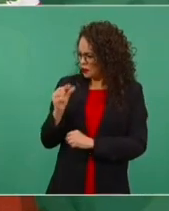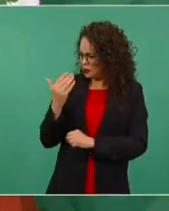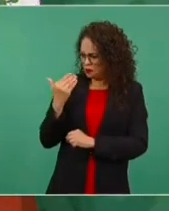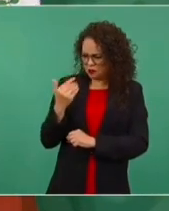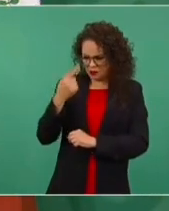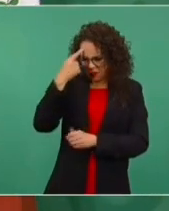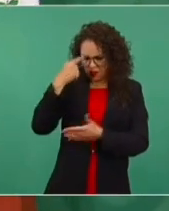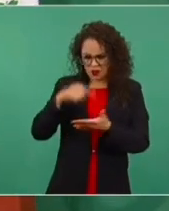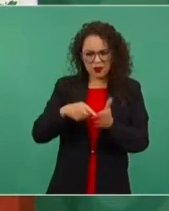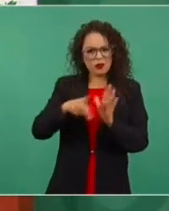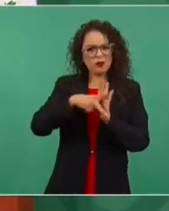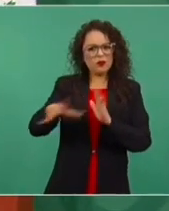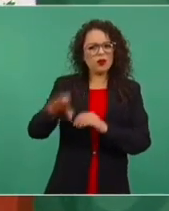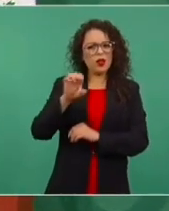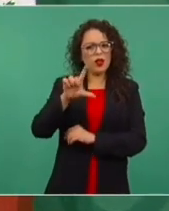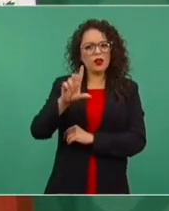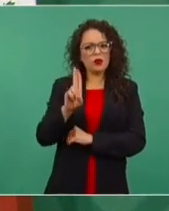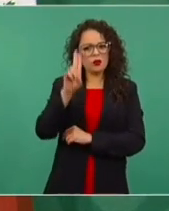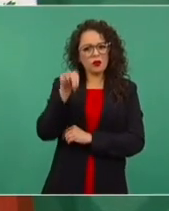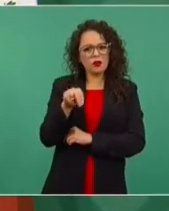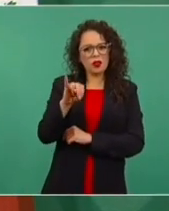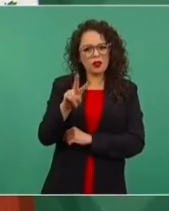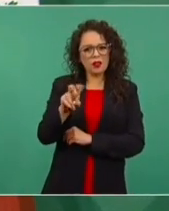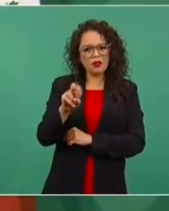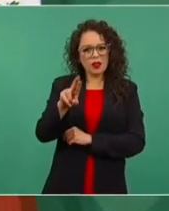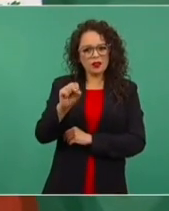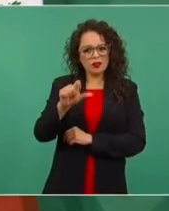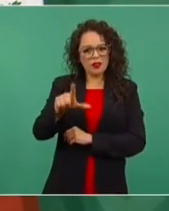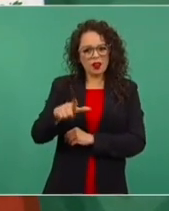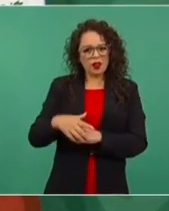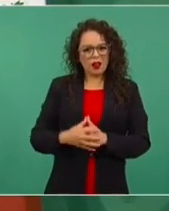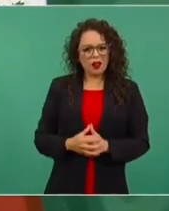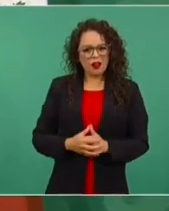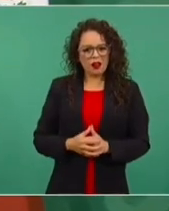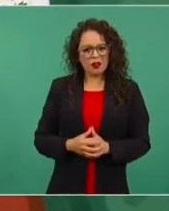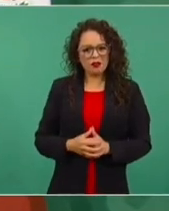estos pasquines,